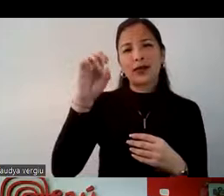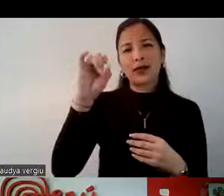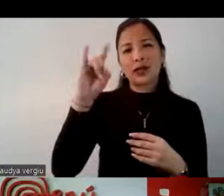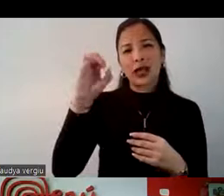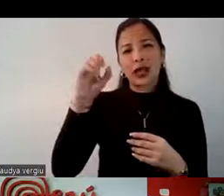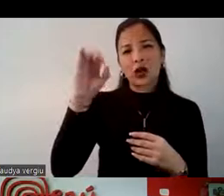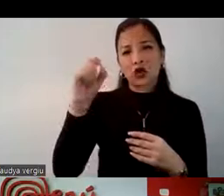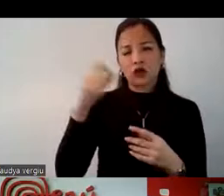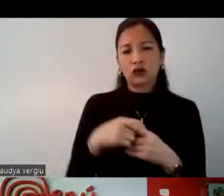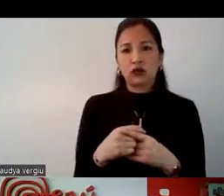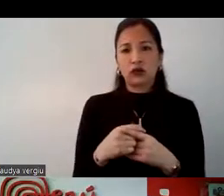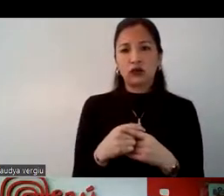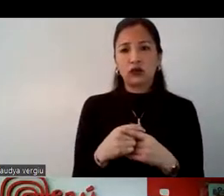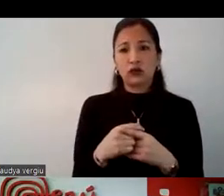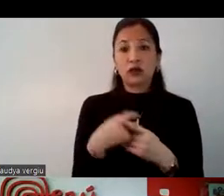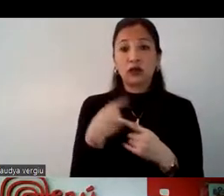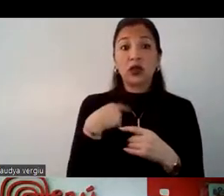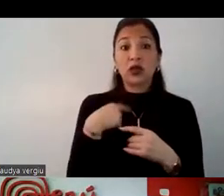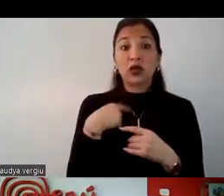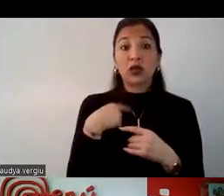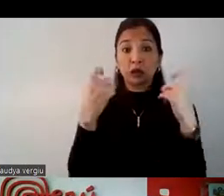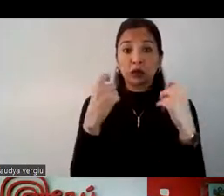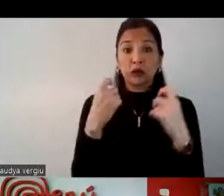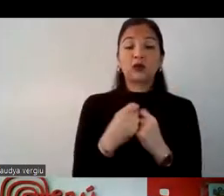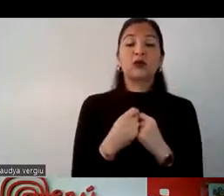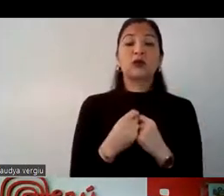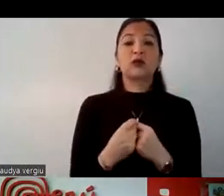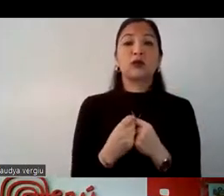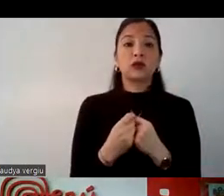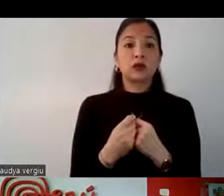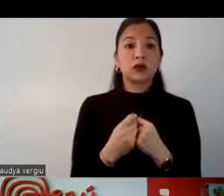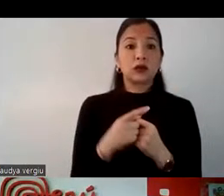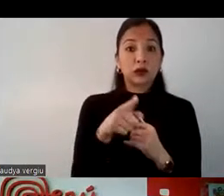nos dieron la siguiente información muy valiosa para ustedes.